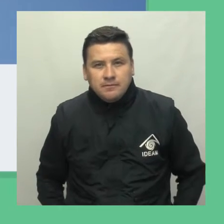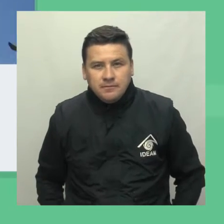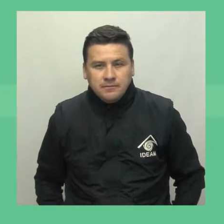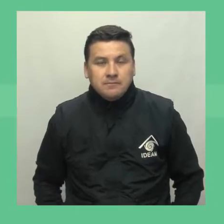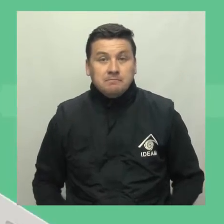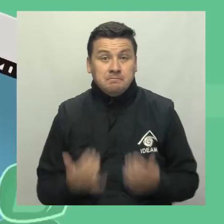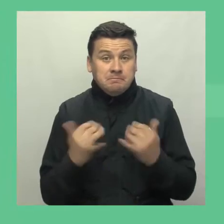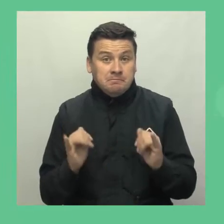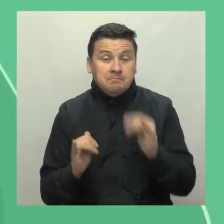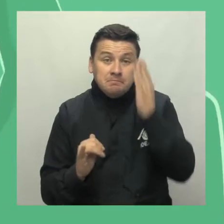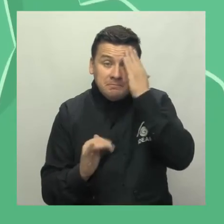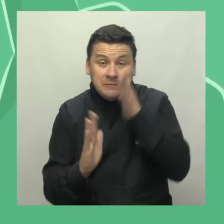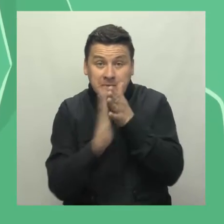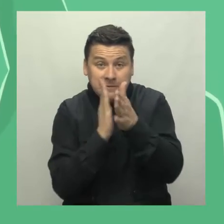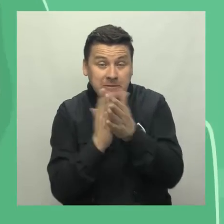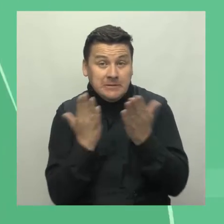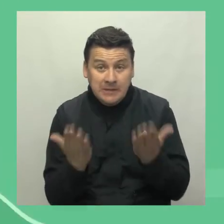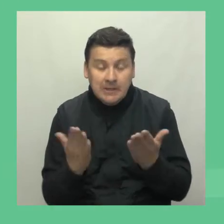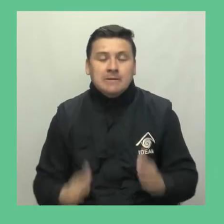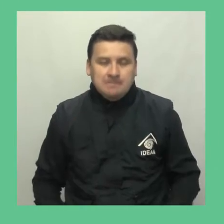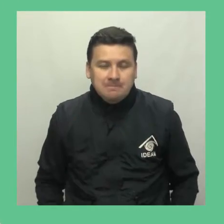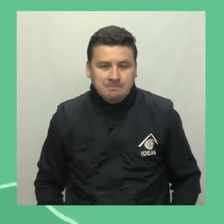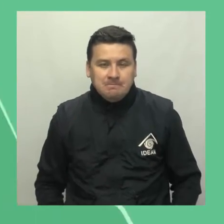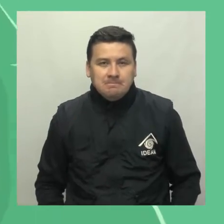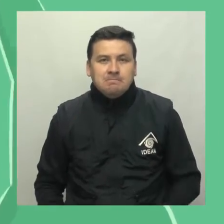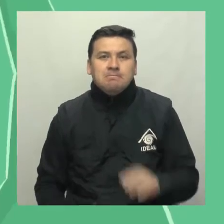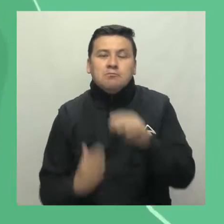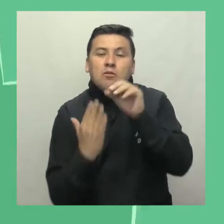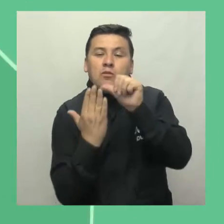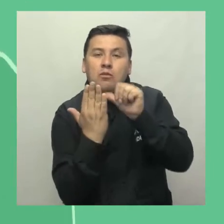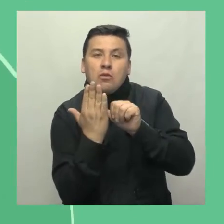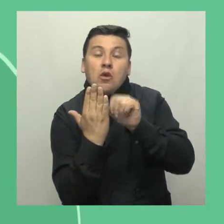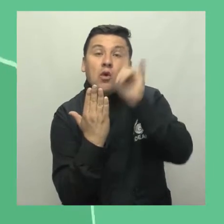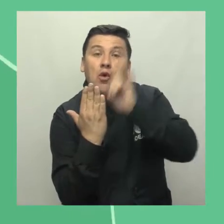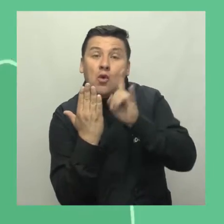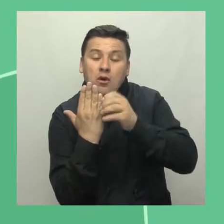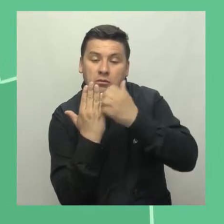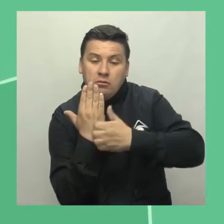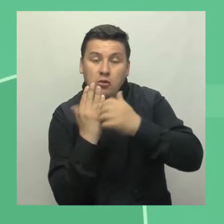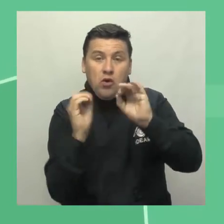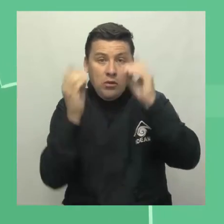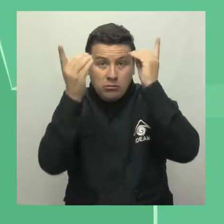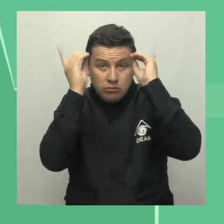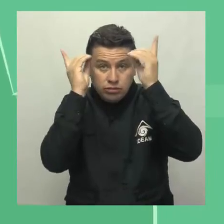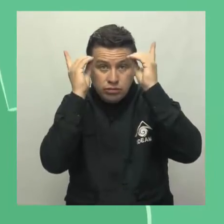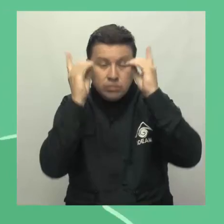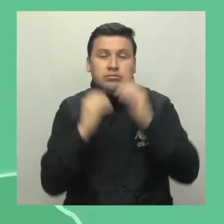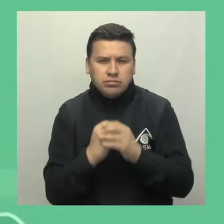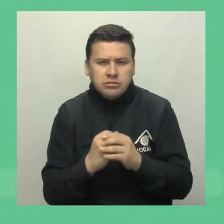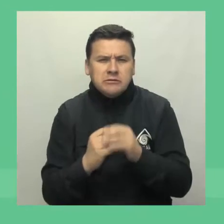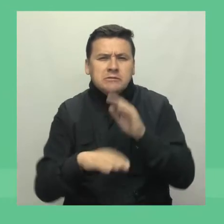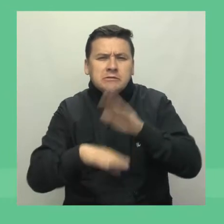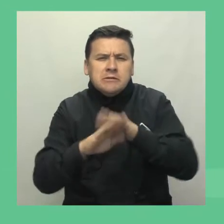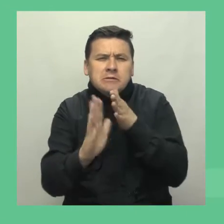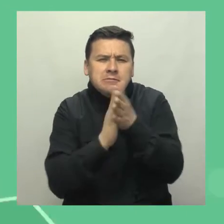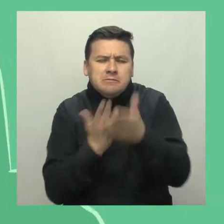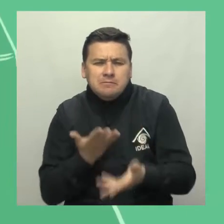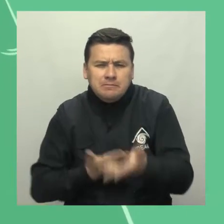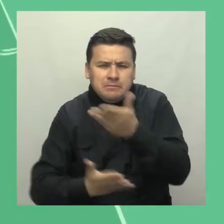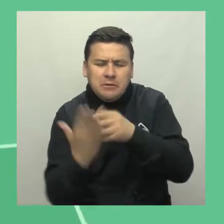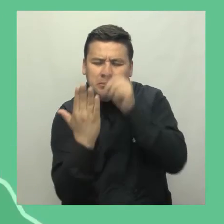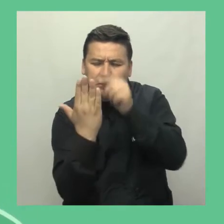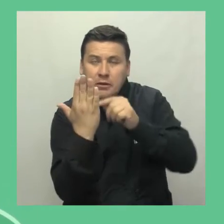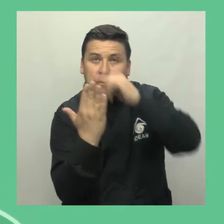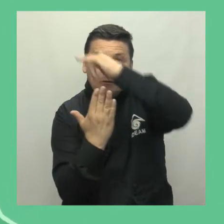.co Y para estar informado al instante, descarga nuestra aplicación Mi Pronóstico desde Google Play o App Store. Información en tiempo